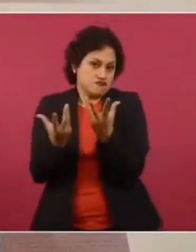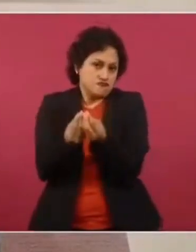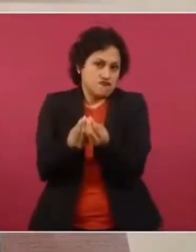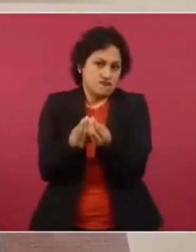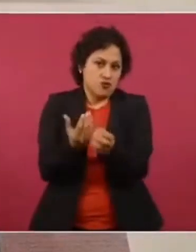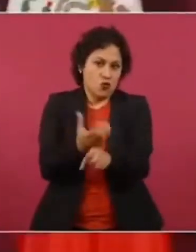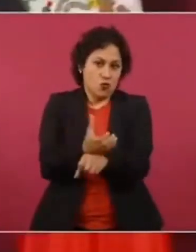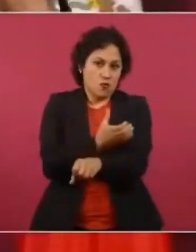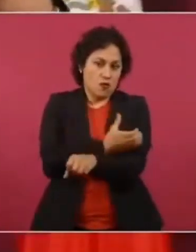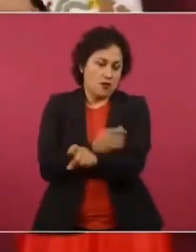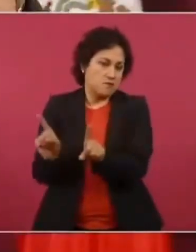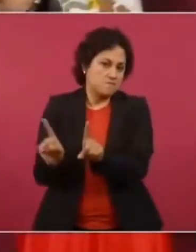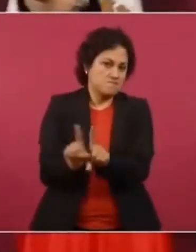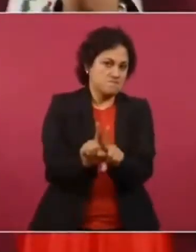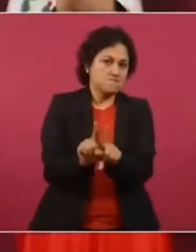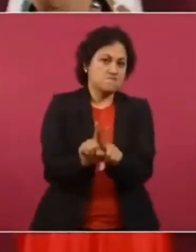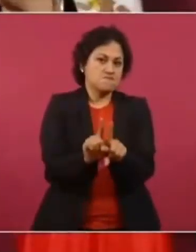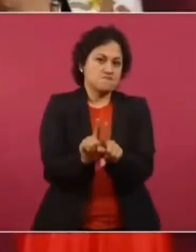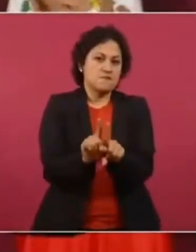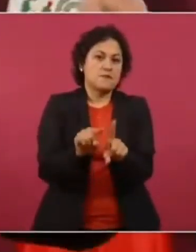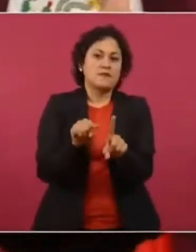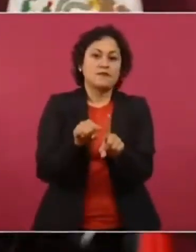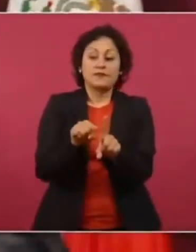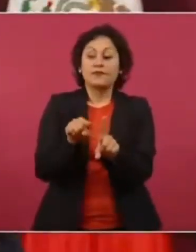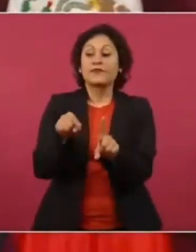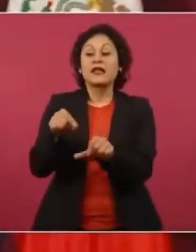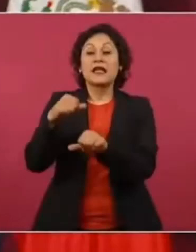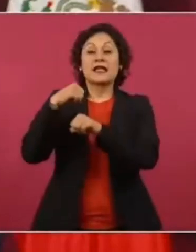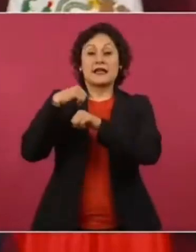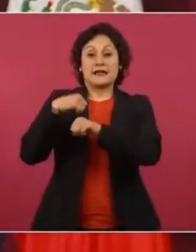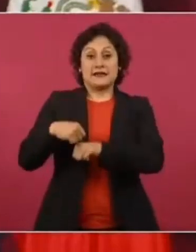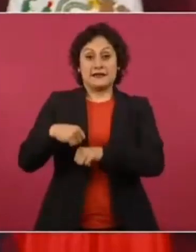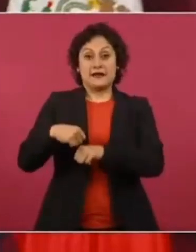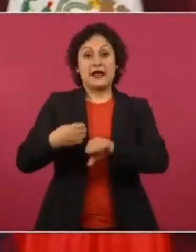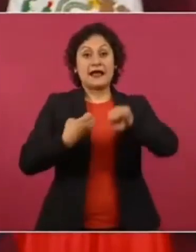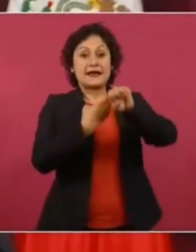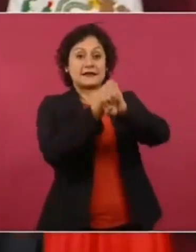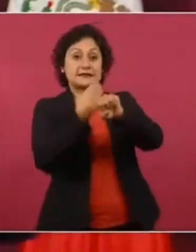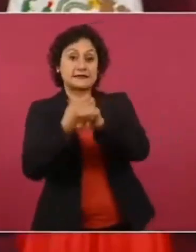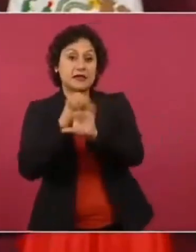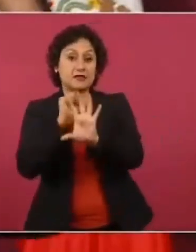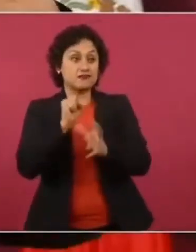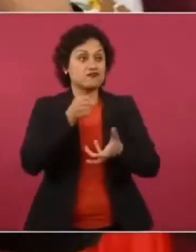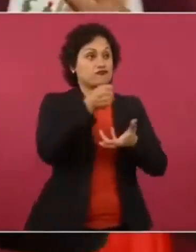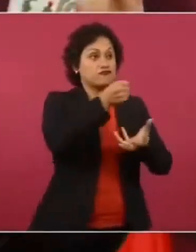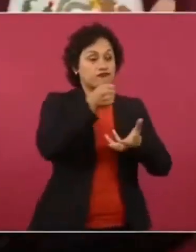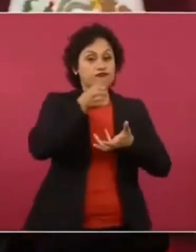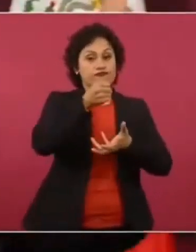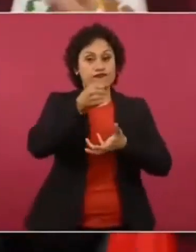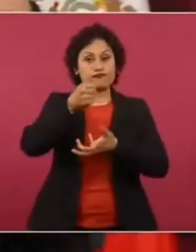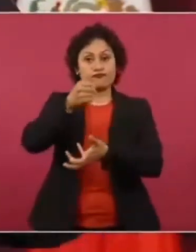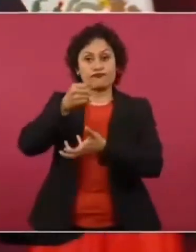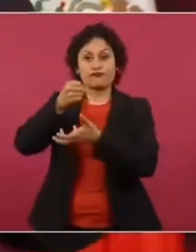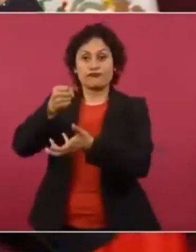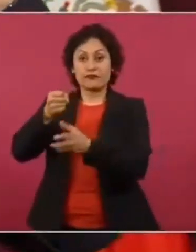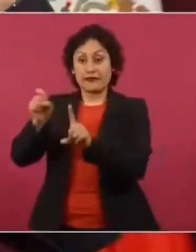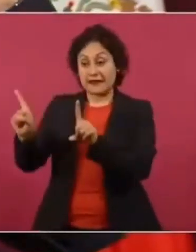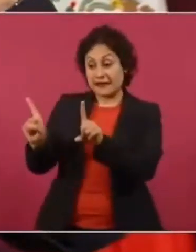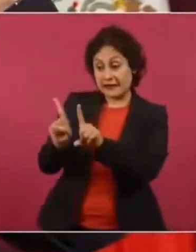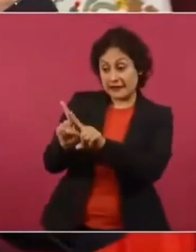que era el que entregaba recursos a los estados. Se hizo de mucho dinero.